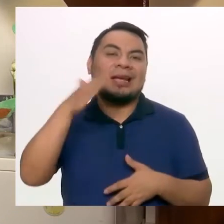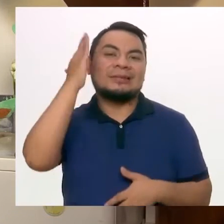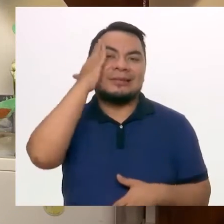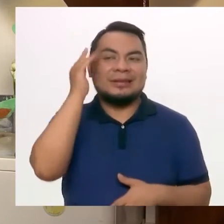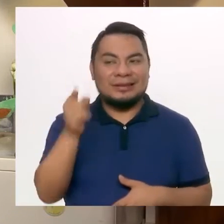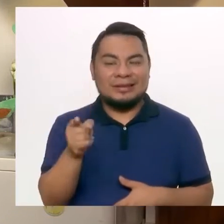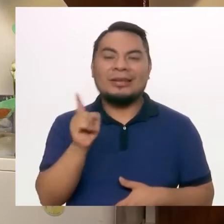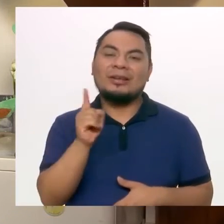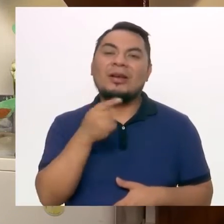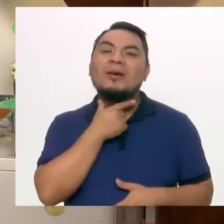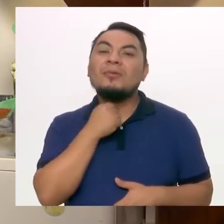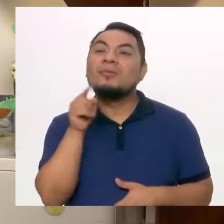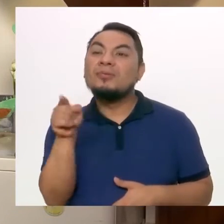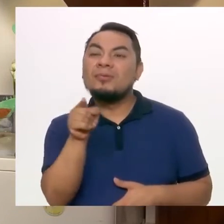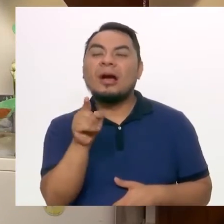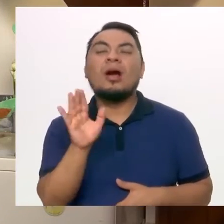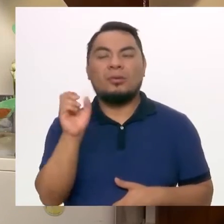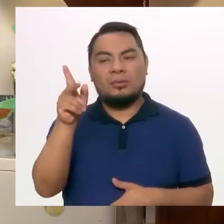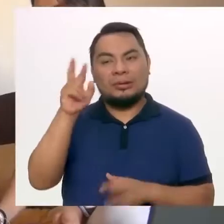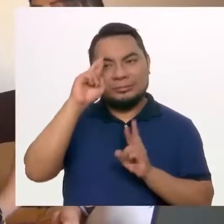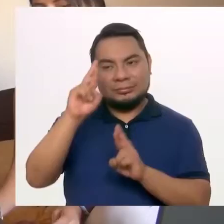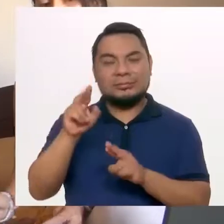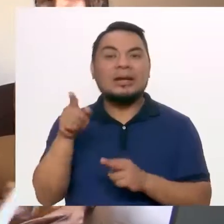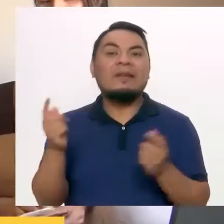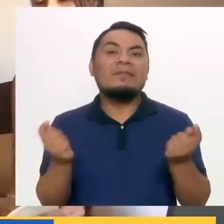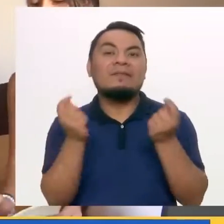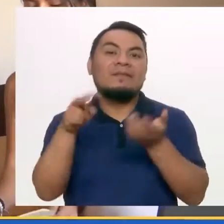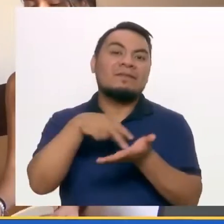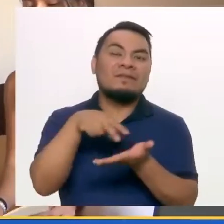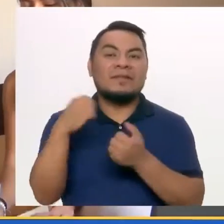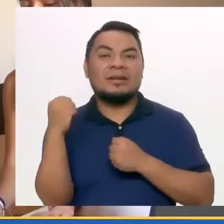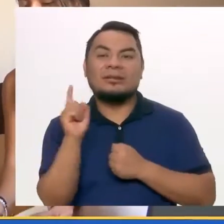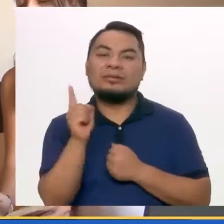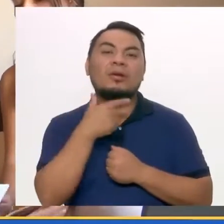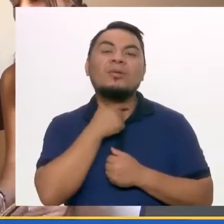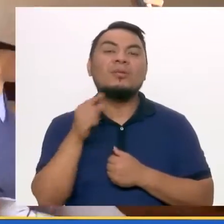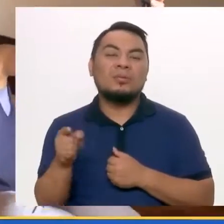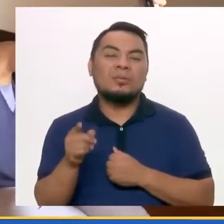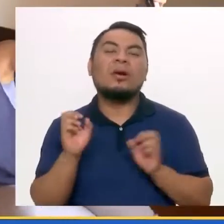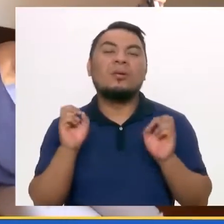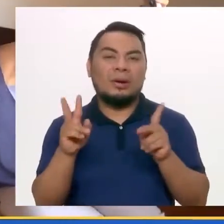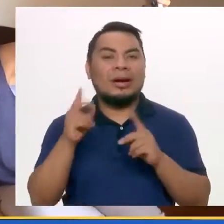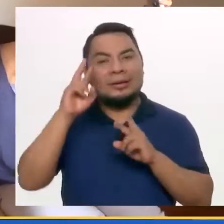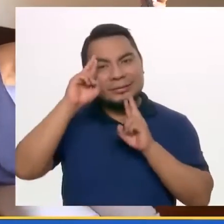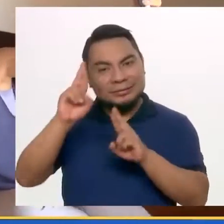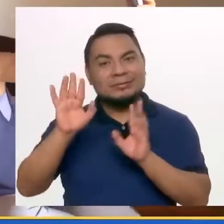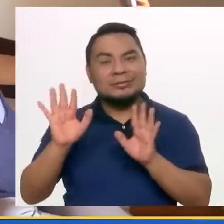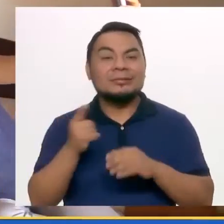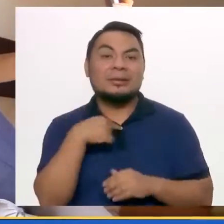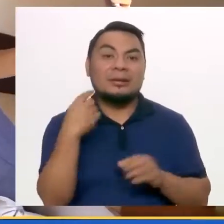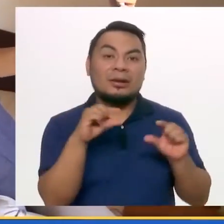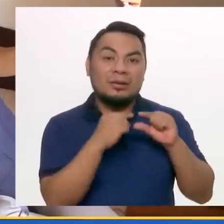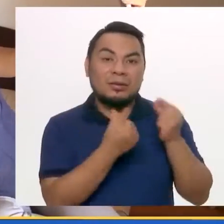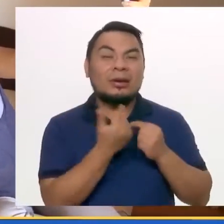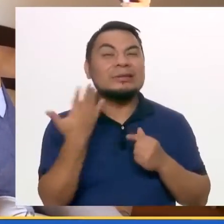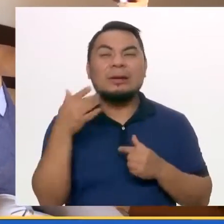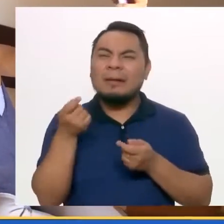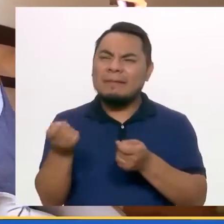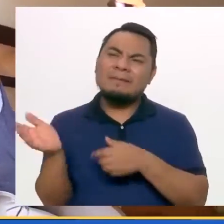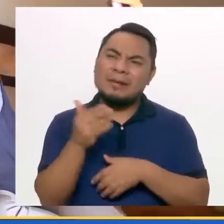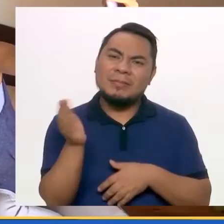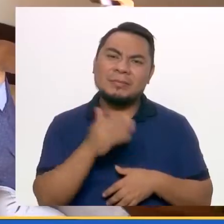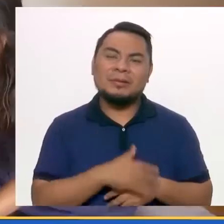yo ya sé de que a ella no le gusta ir a fiestas, que es algo que, por ejemplo, sí, en el grupo nos gusta